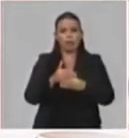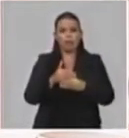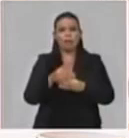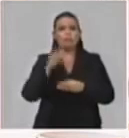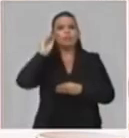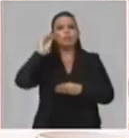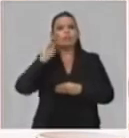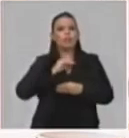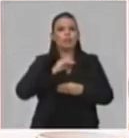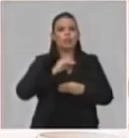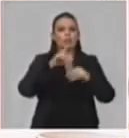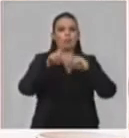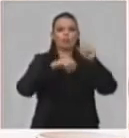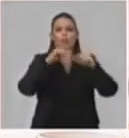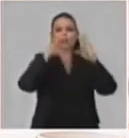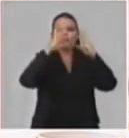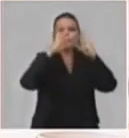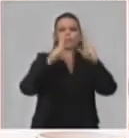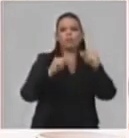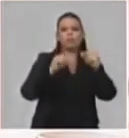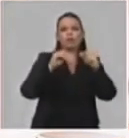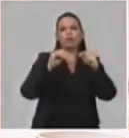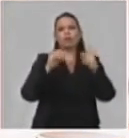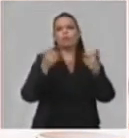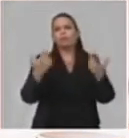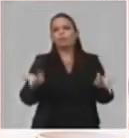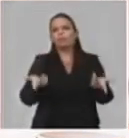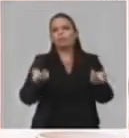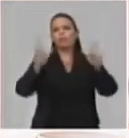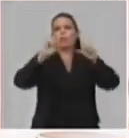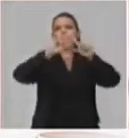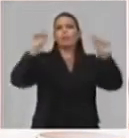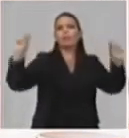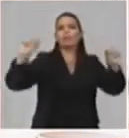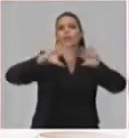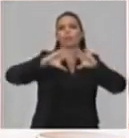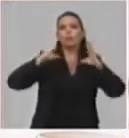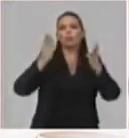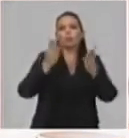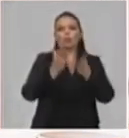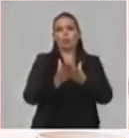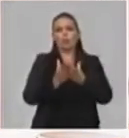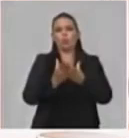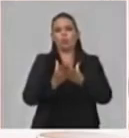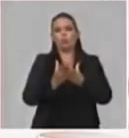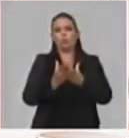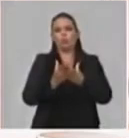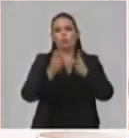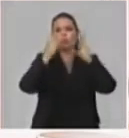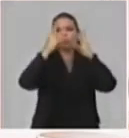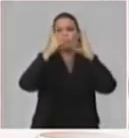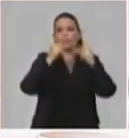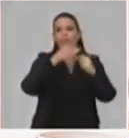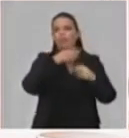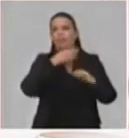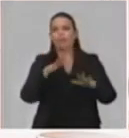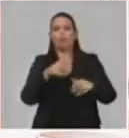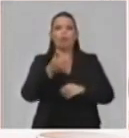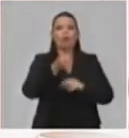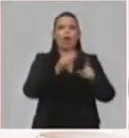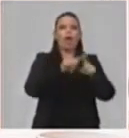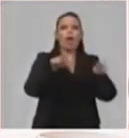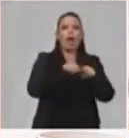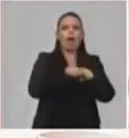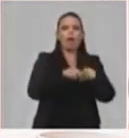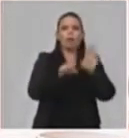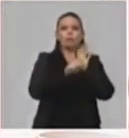docentes en el país, en todos los niveles educativos donde hay hacinamiento, es decir, aulas que no son muy amplias y tienen una cantidad